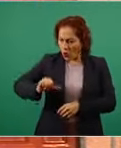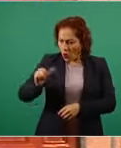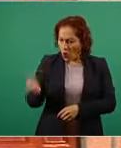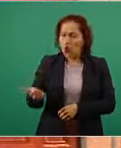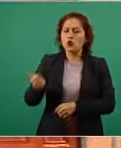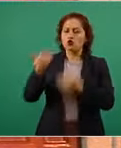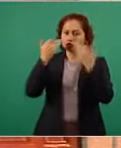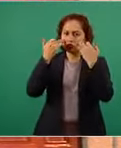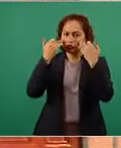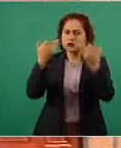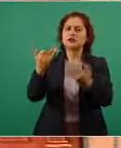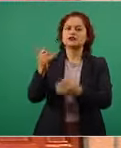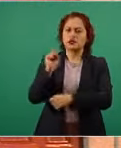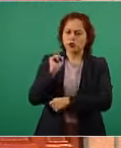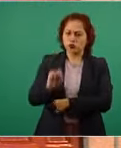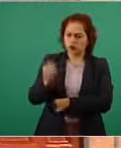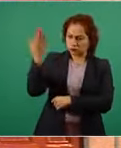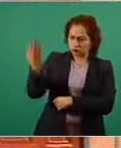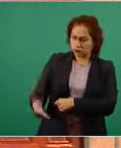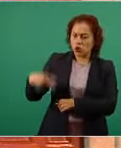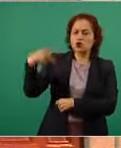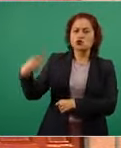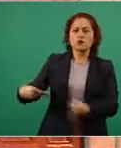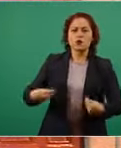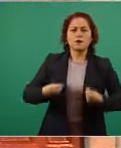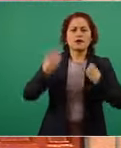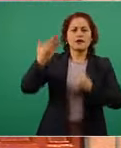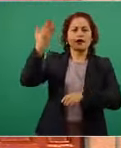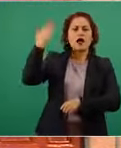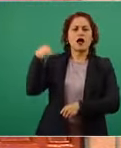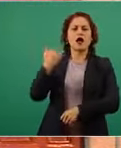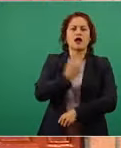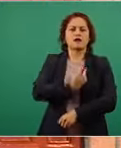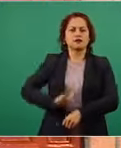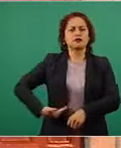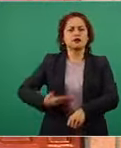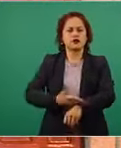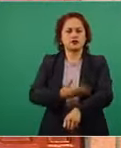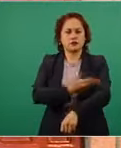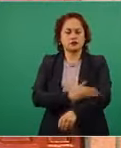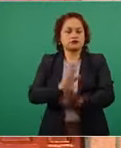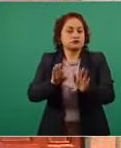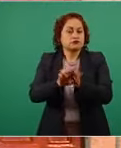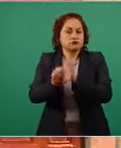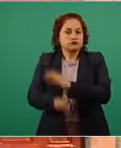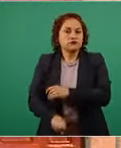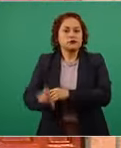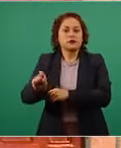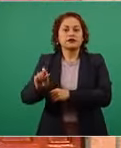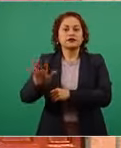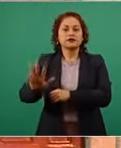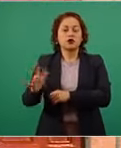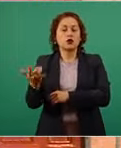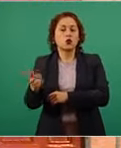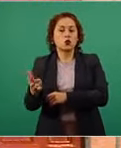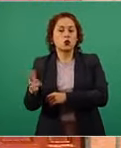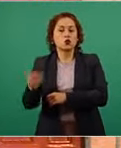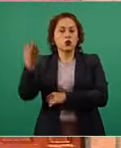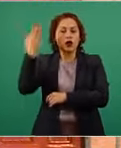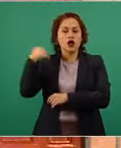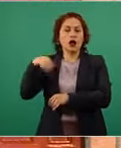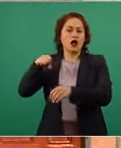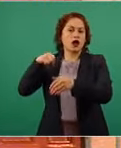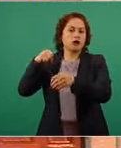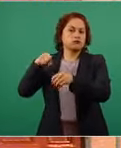consecuente del presidente Madero por ejemplo el 25 de julio en un mitin en Pachuca Hidalgo un diputado